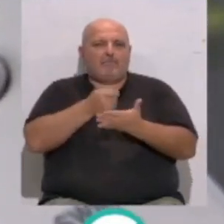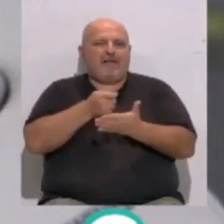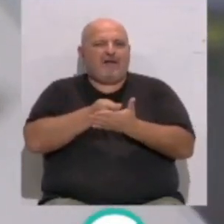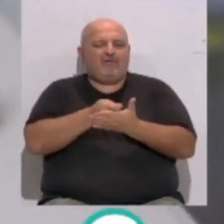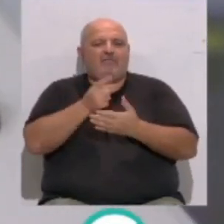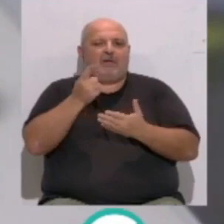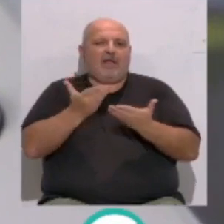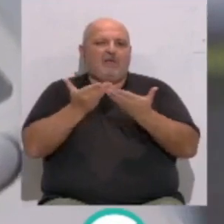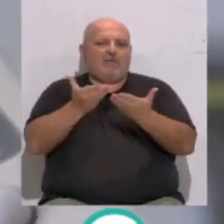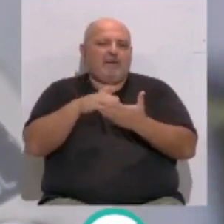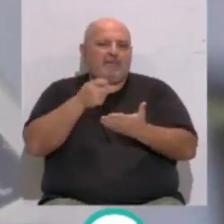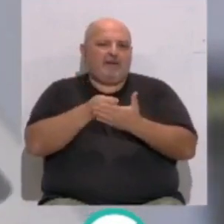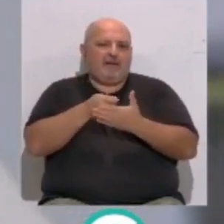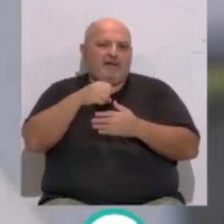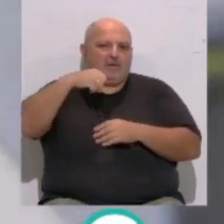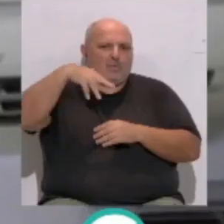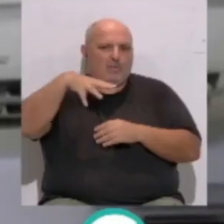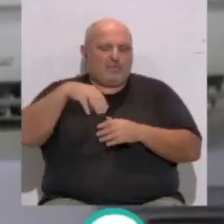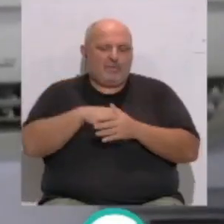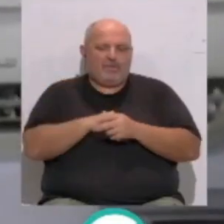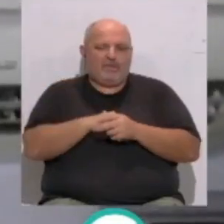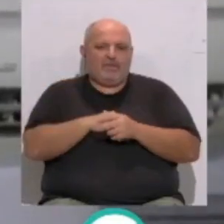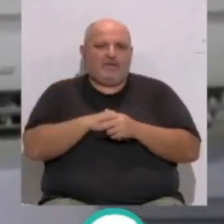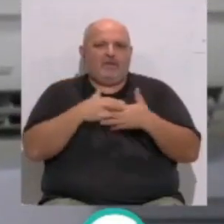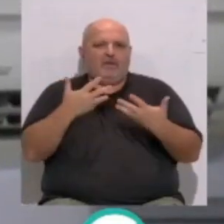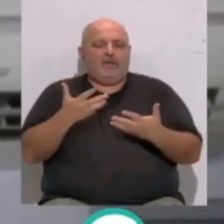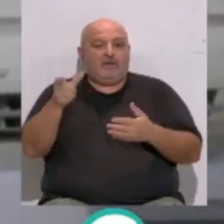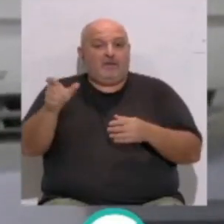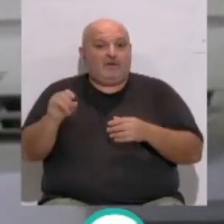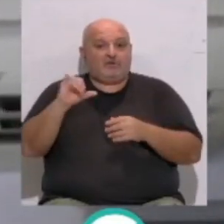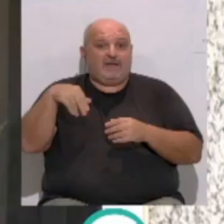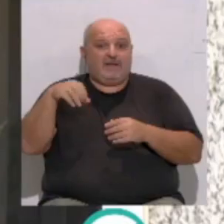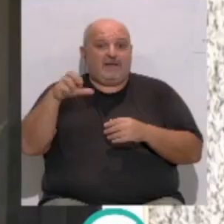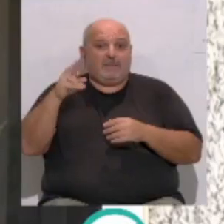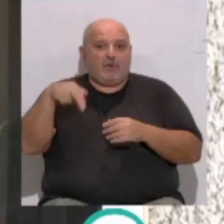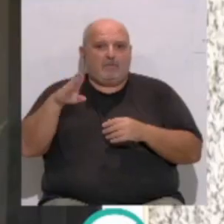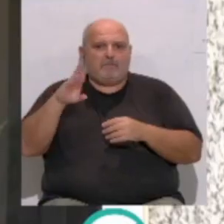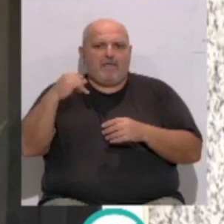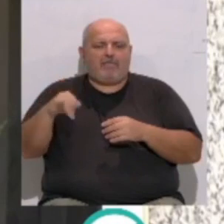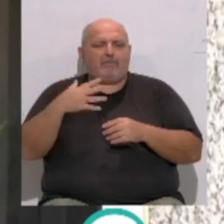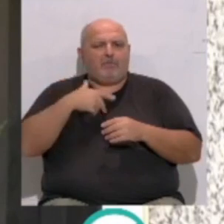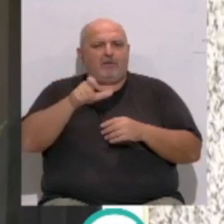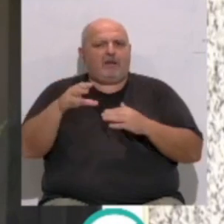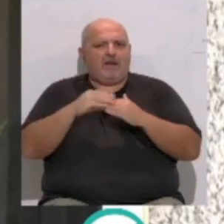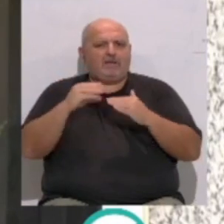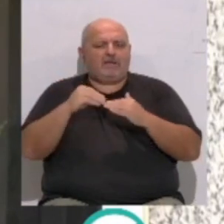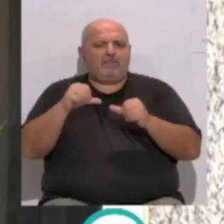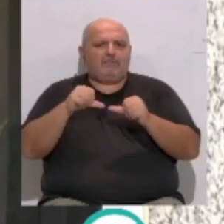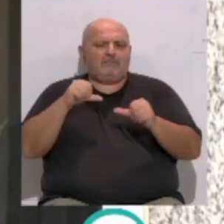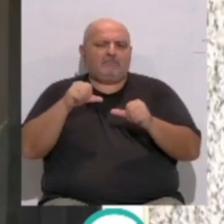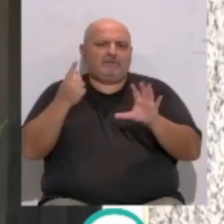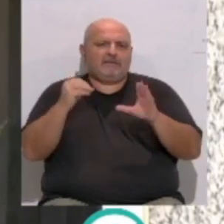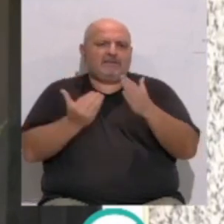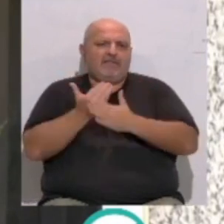ayudas para el pago del suministro energético. Según ha concretado José Ramón Paez, podrán acogerse a aquellos clientes que en el plazo de